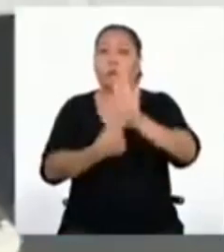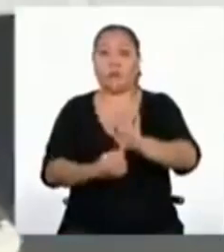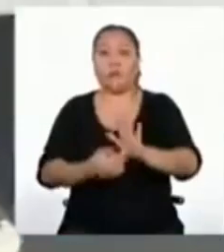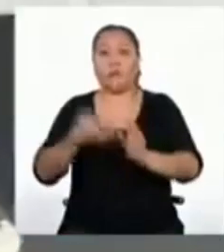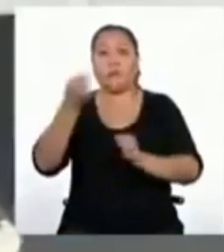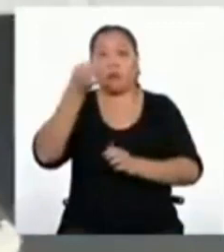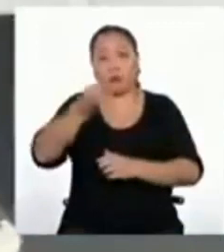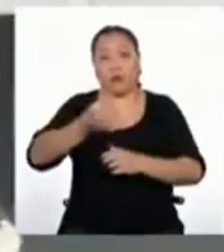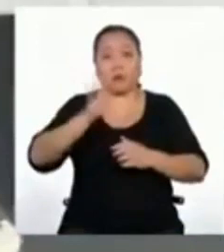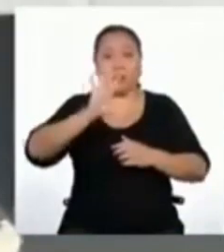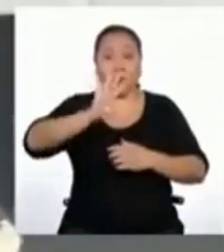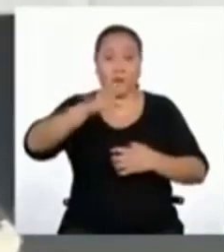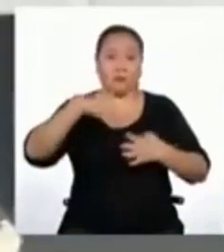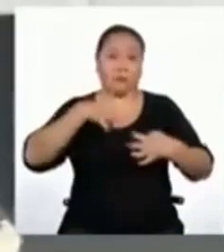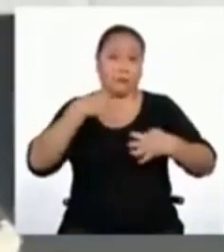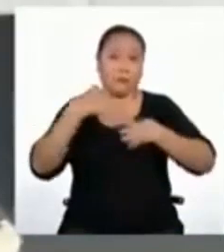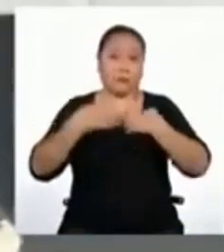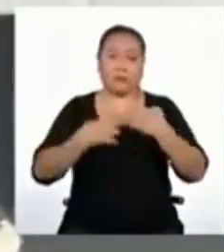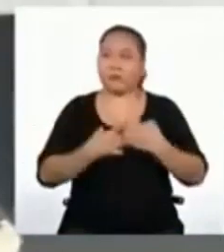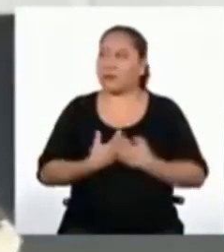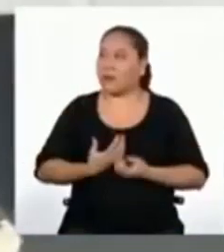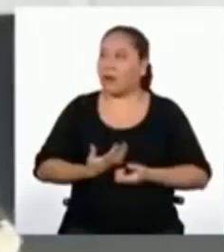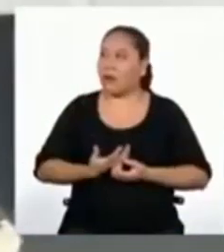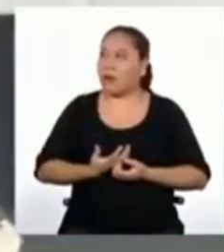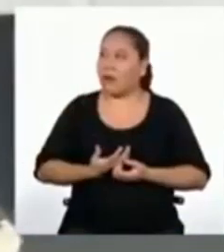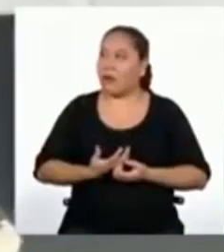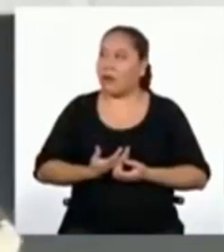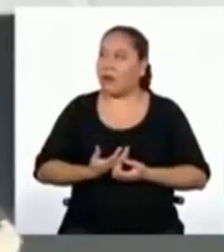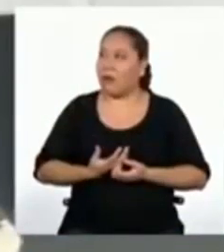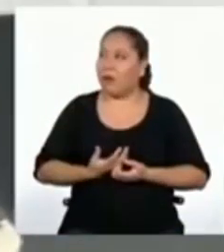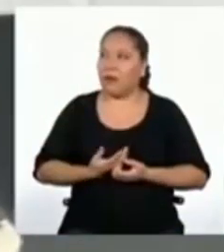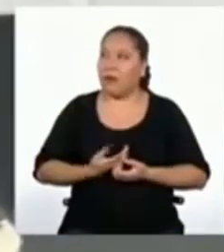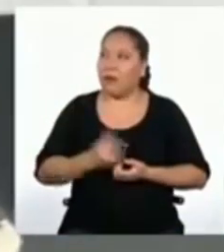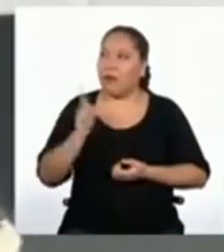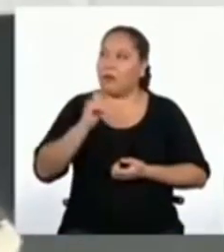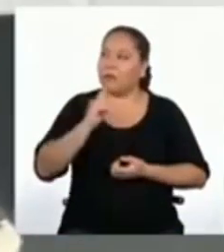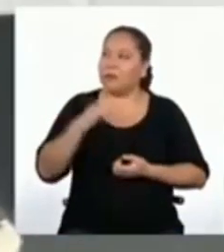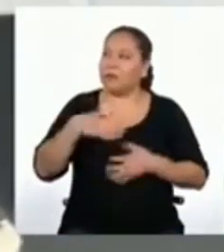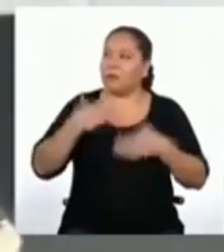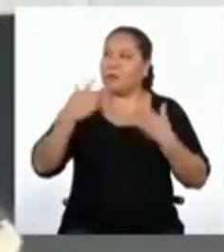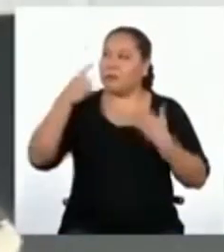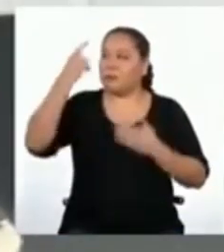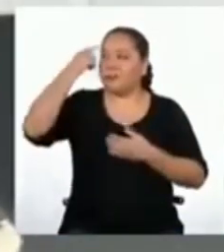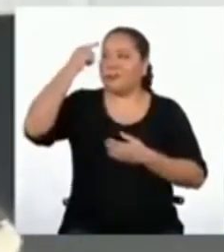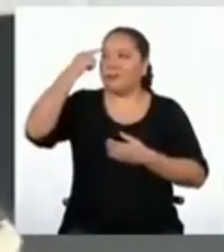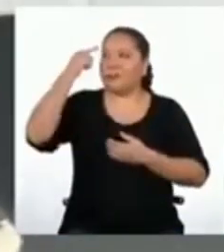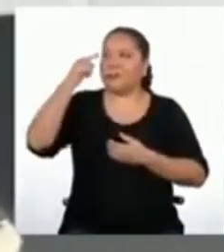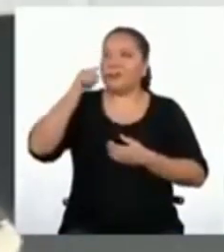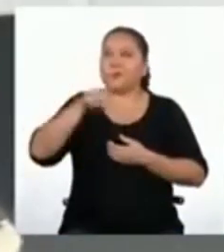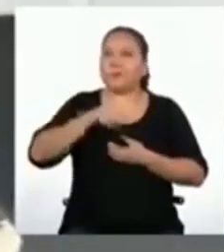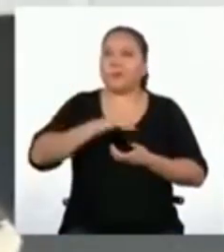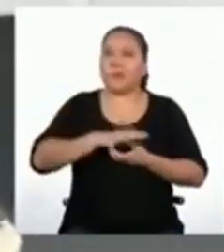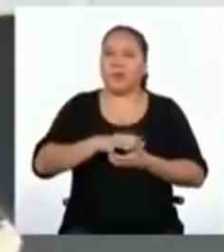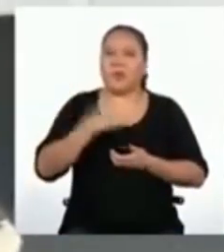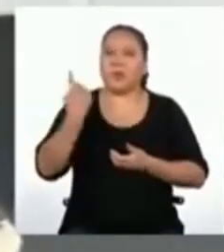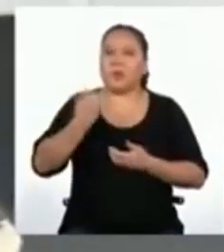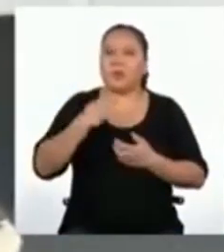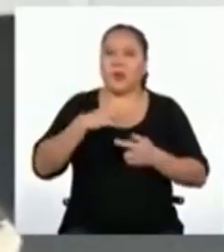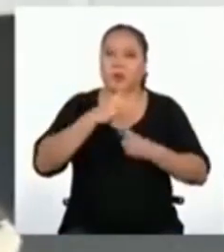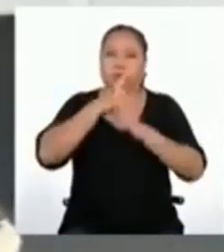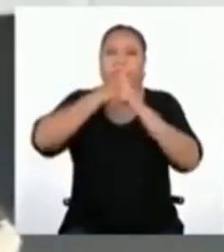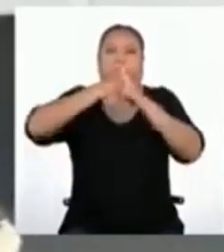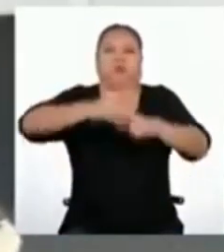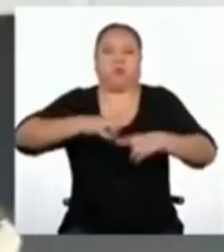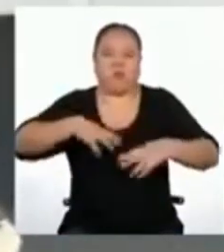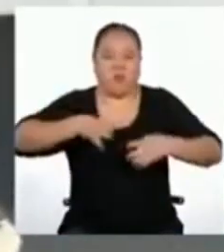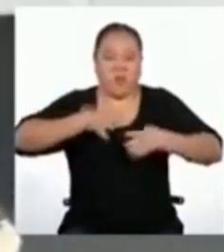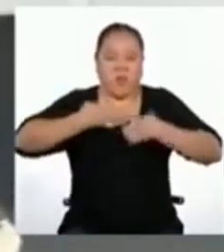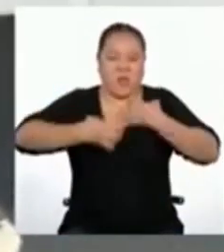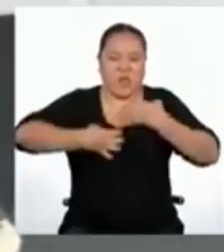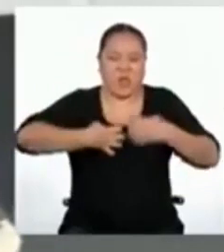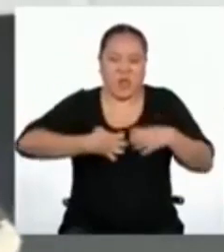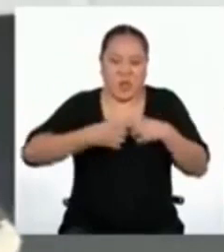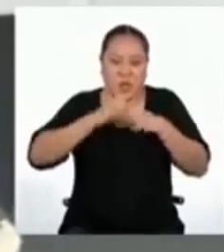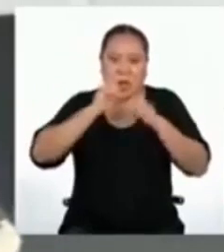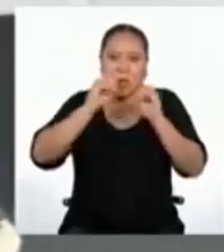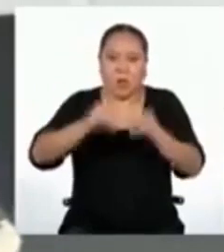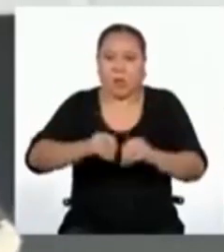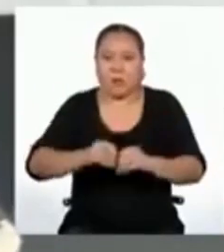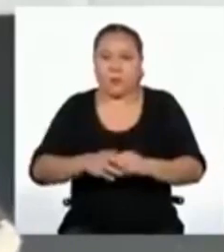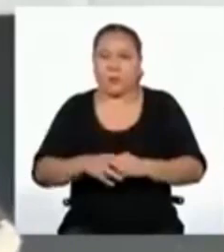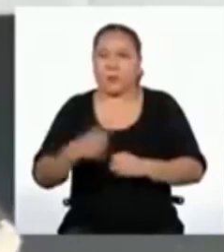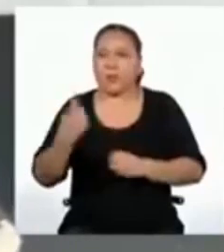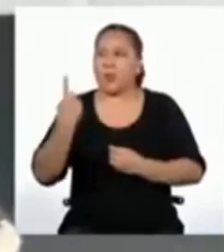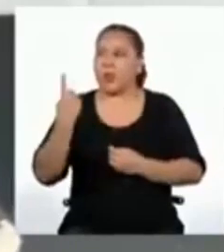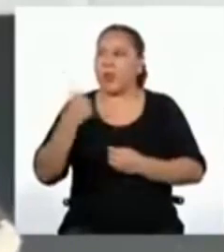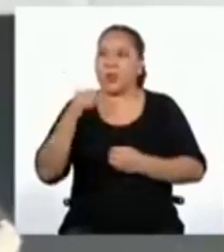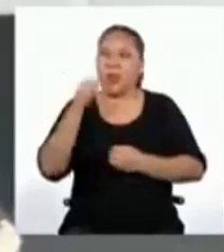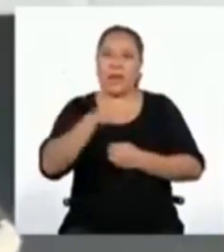queja. Ah, sí. No hay forma de haber podido pensar en todo eso si solo reaccionaba. Creo que yo solo quería poner,